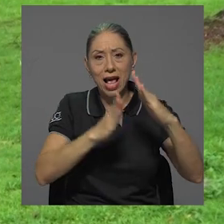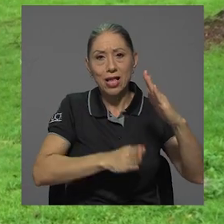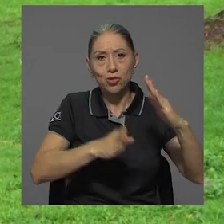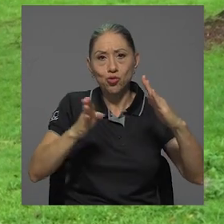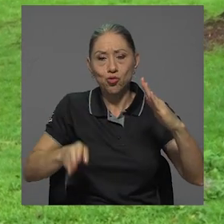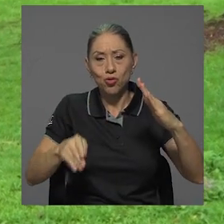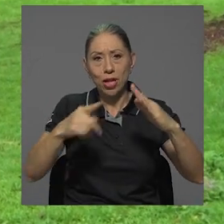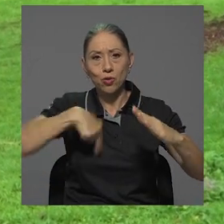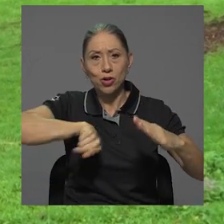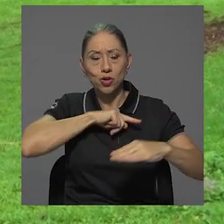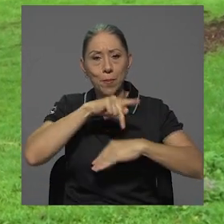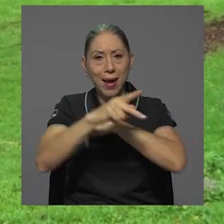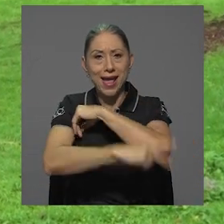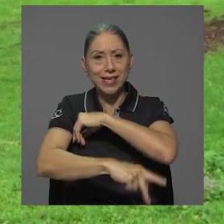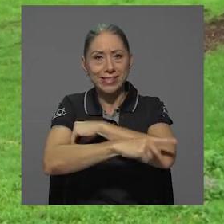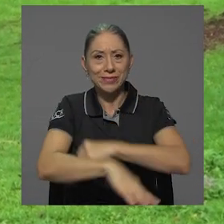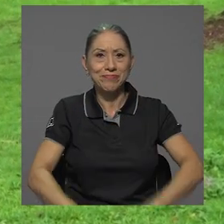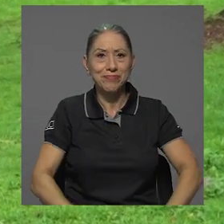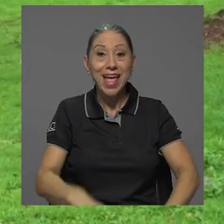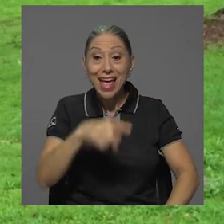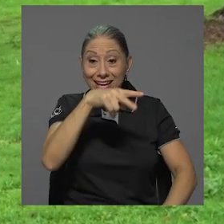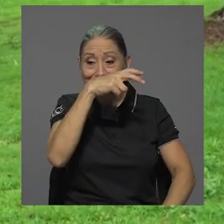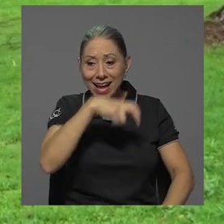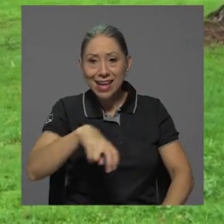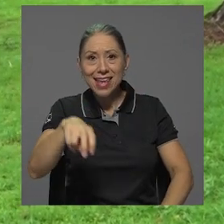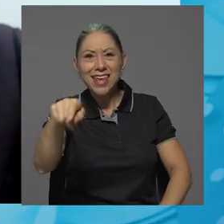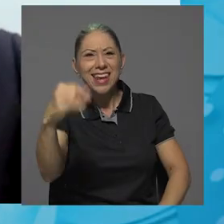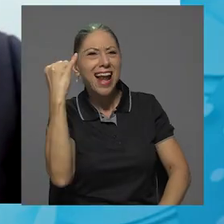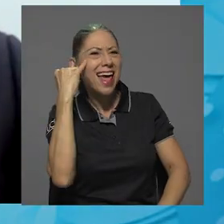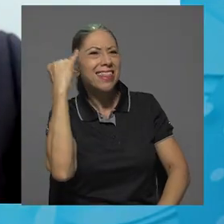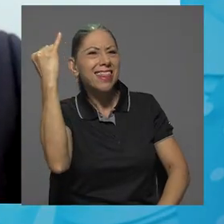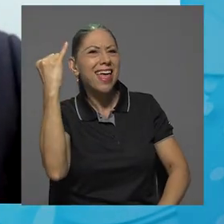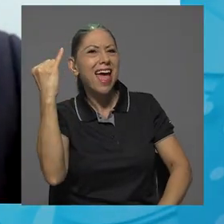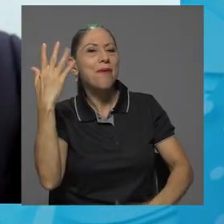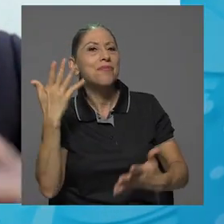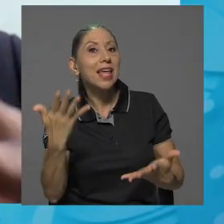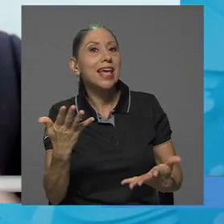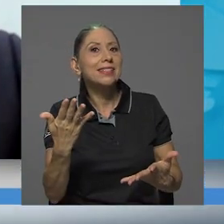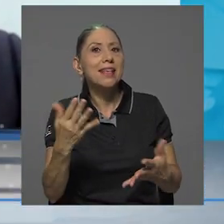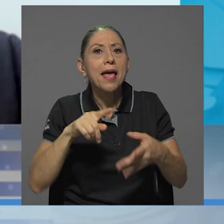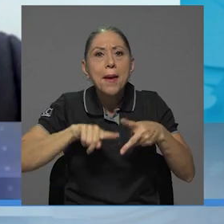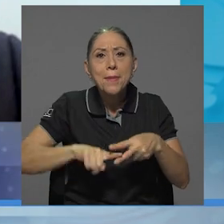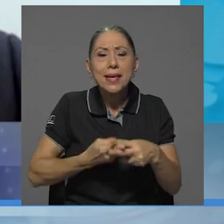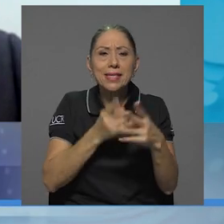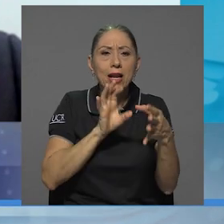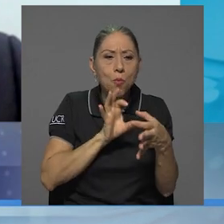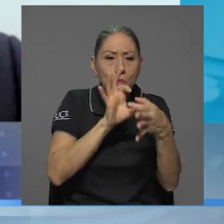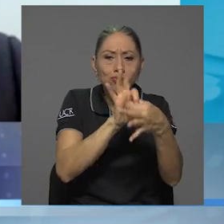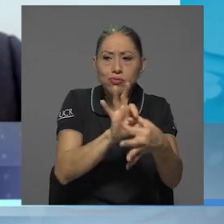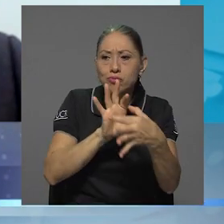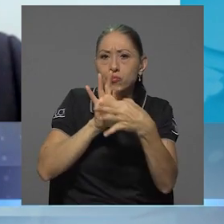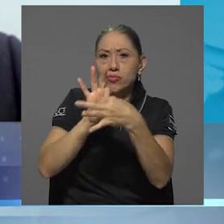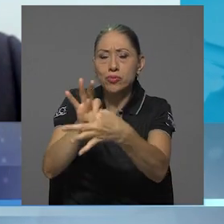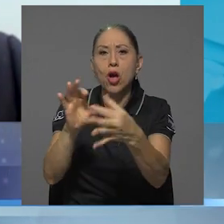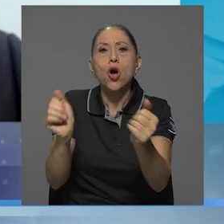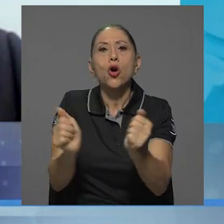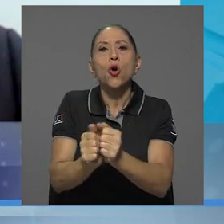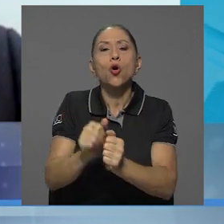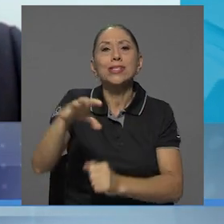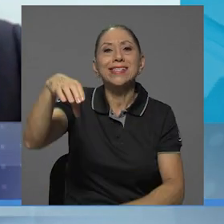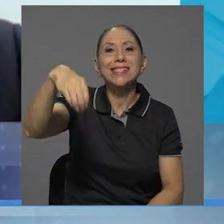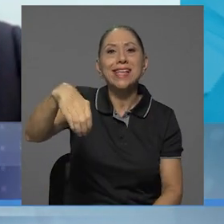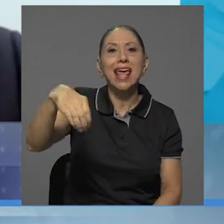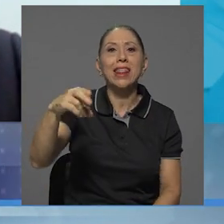zona sur de nuestro país. La idea de la gira era un poco empezar a entablar esas alianzas estratégicas con la sede del sur,